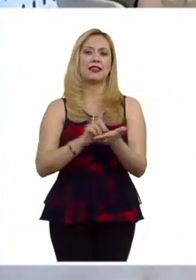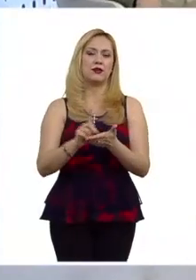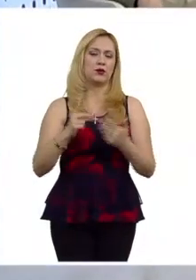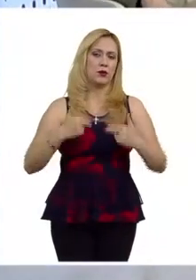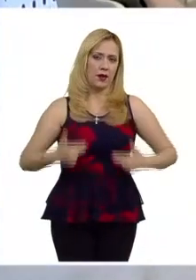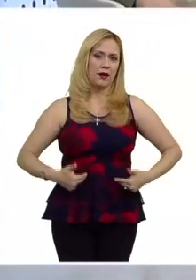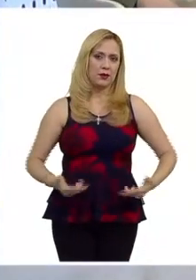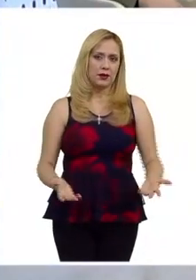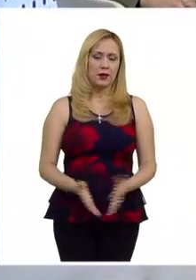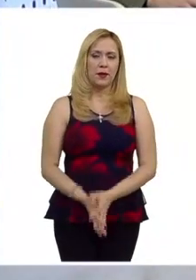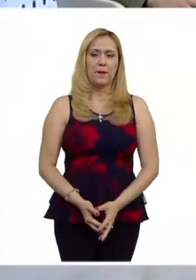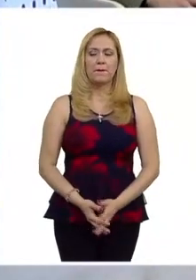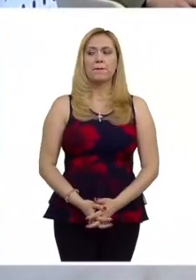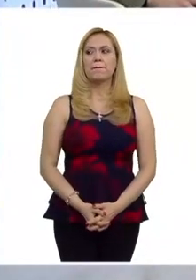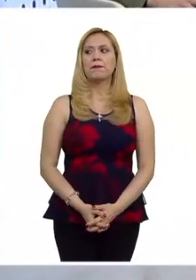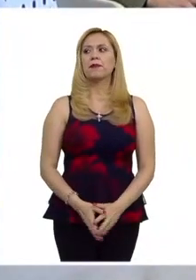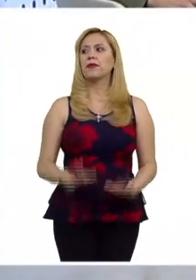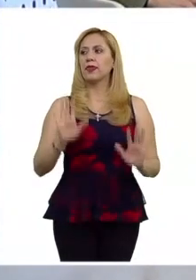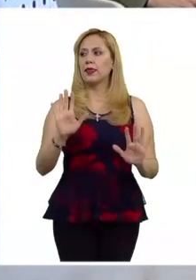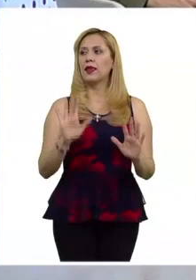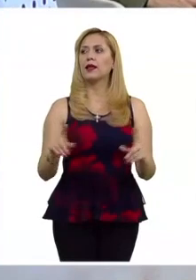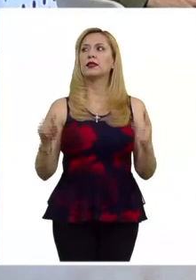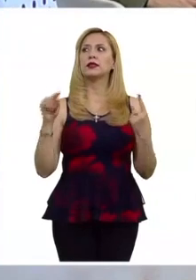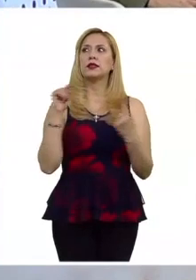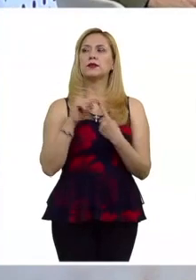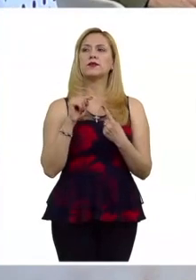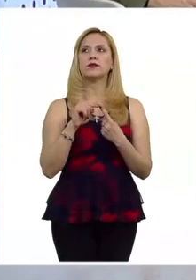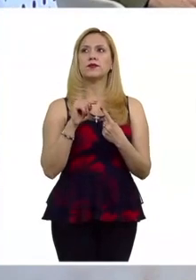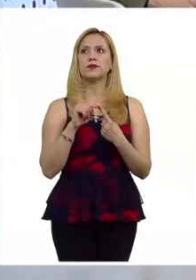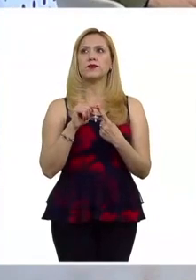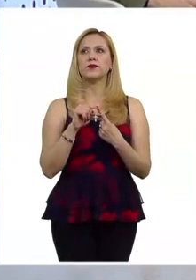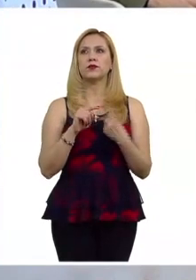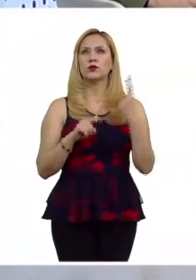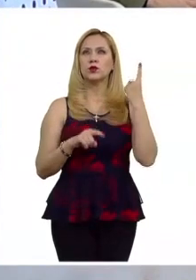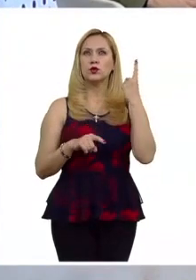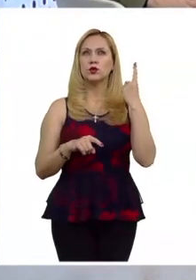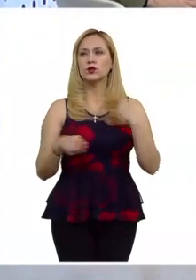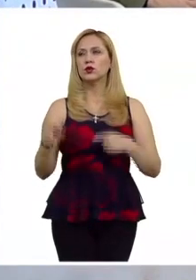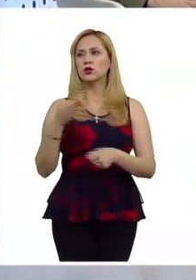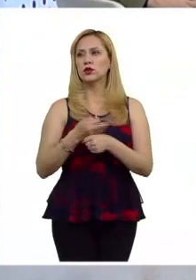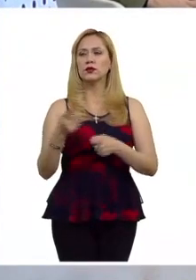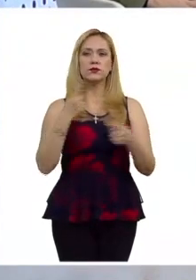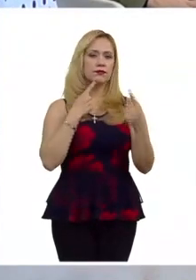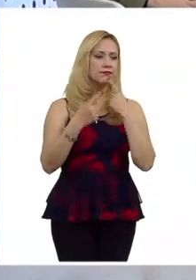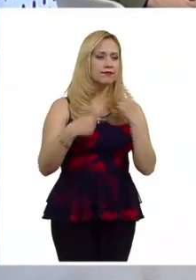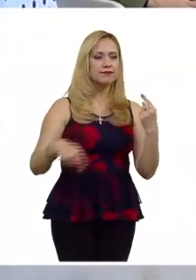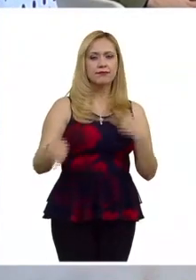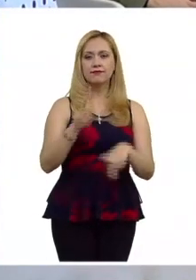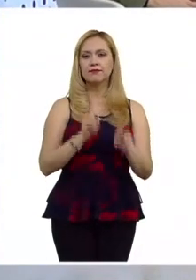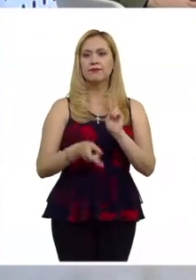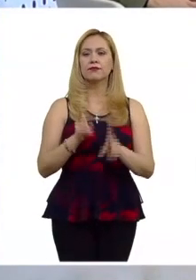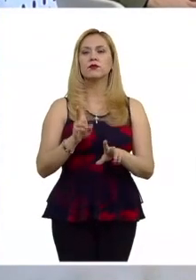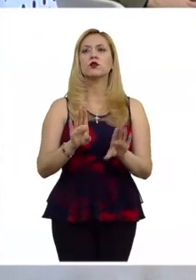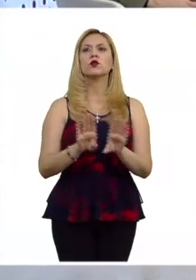pues bueno uno de los puntos que aquí se ha mencionado es cómo se puede considerar o no